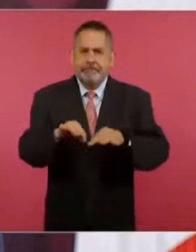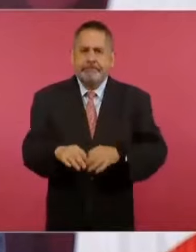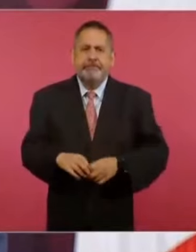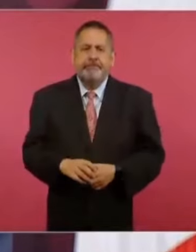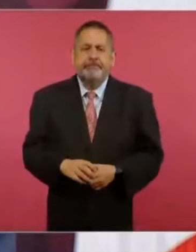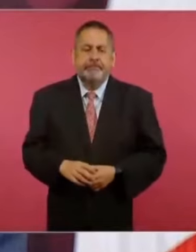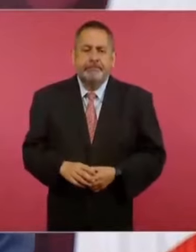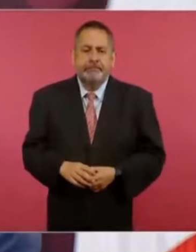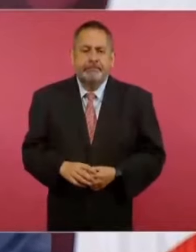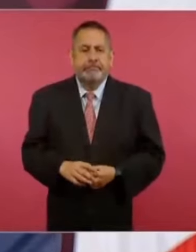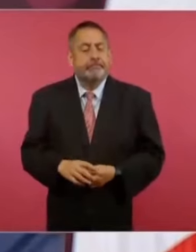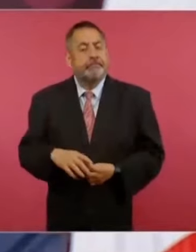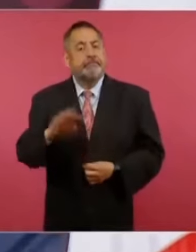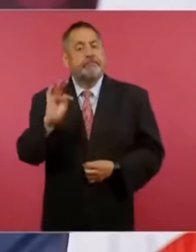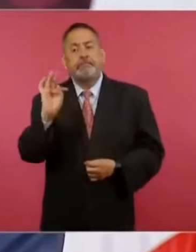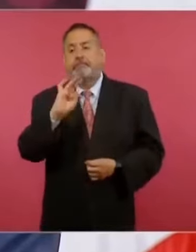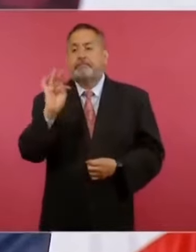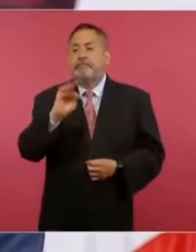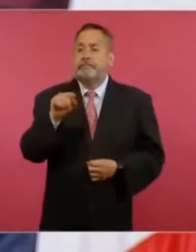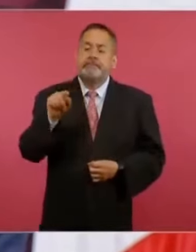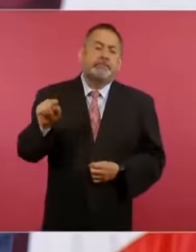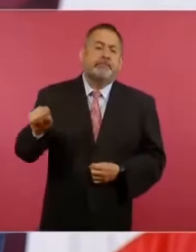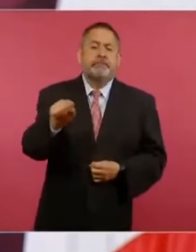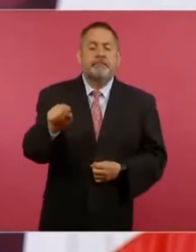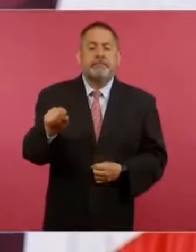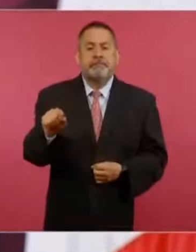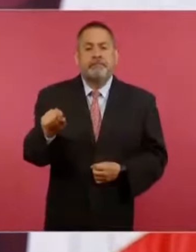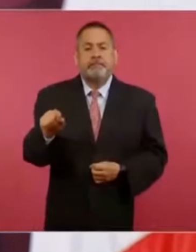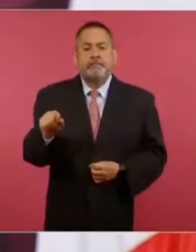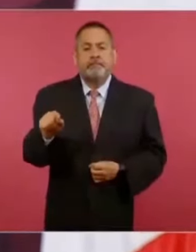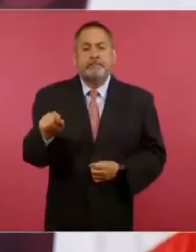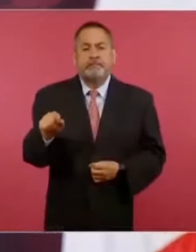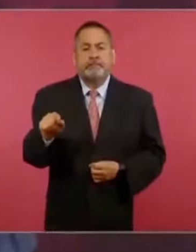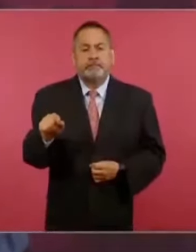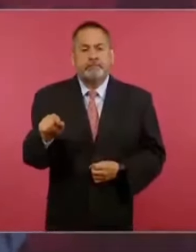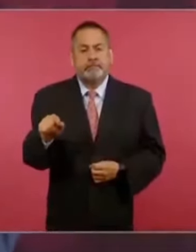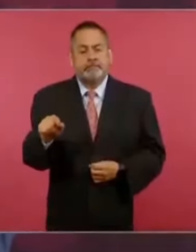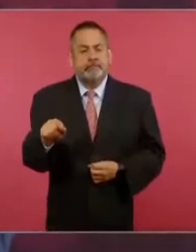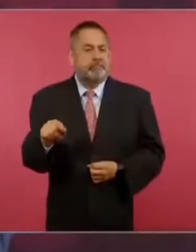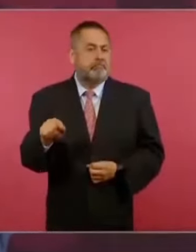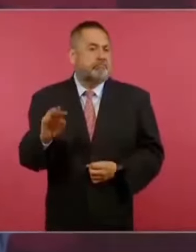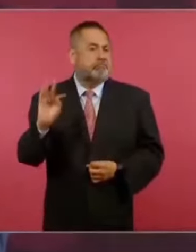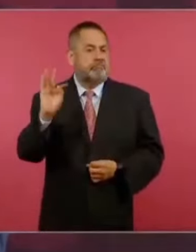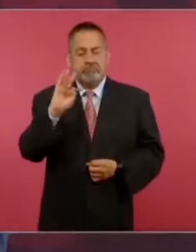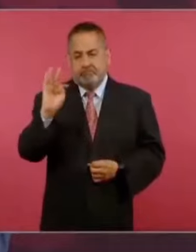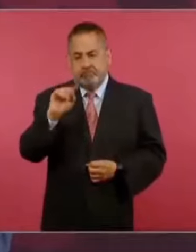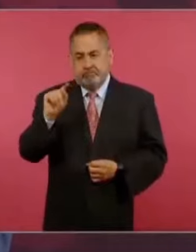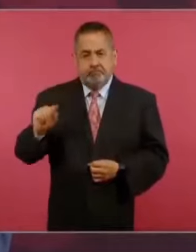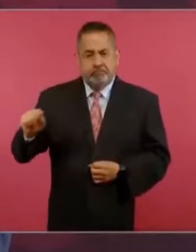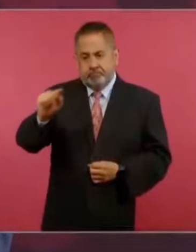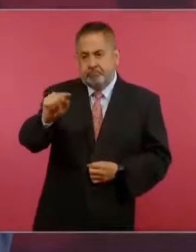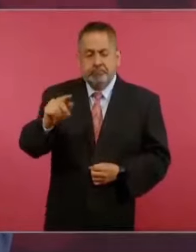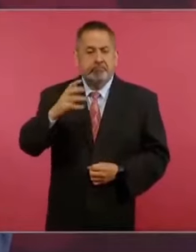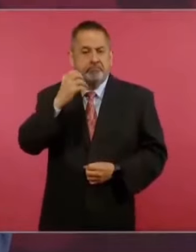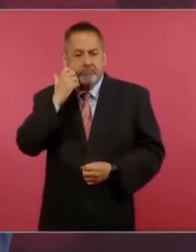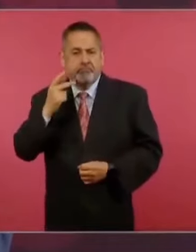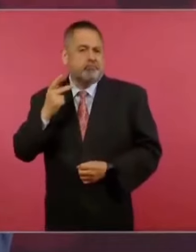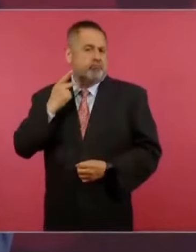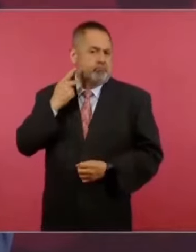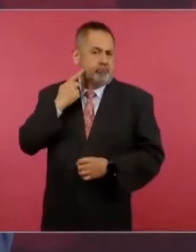Si se quiere hacer política,